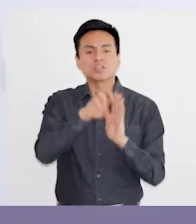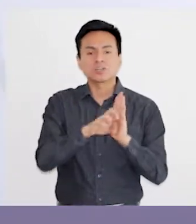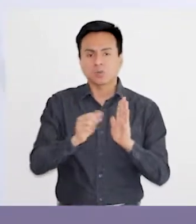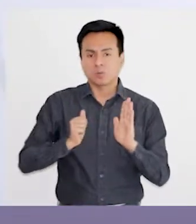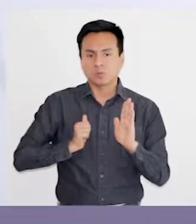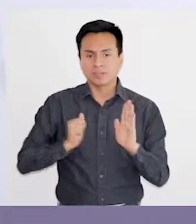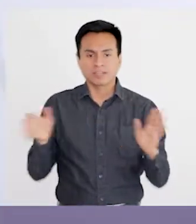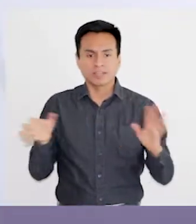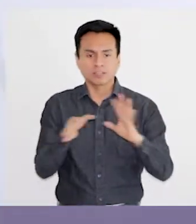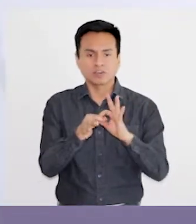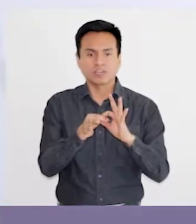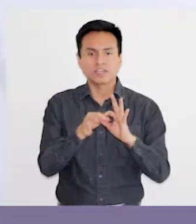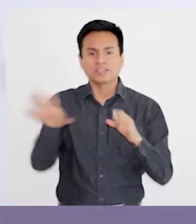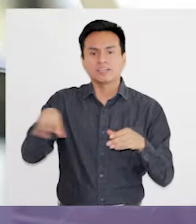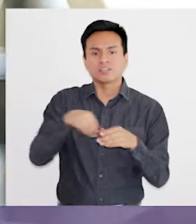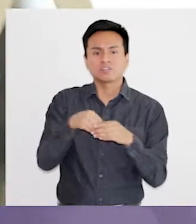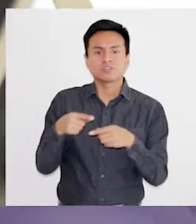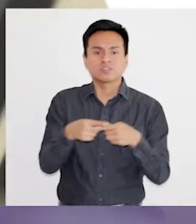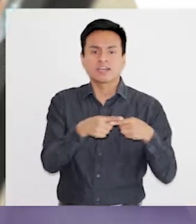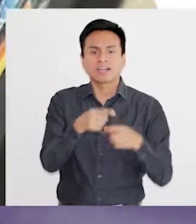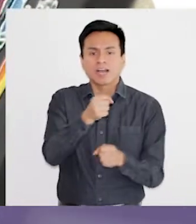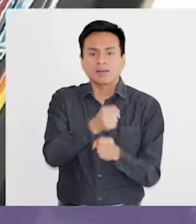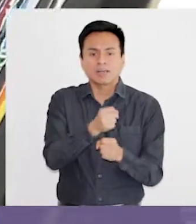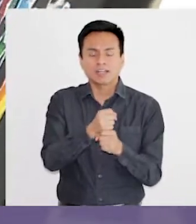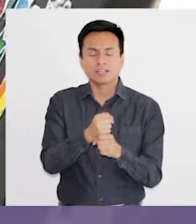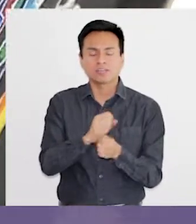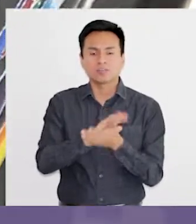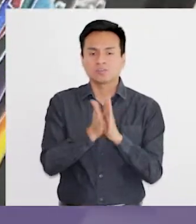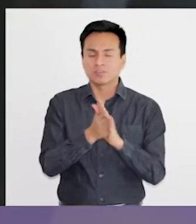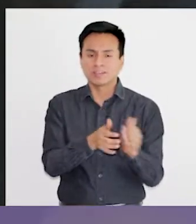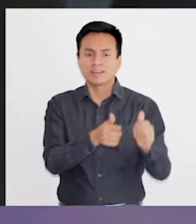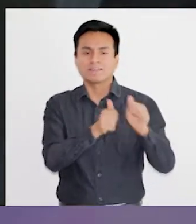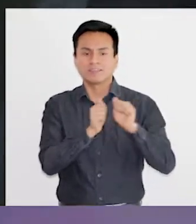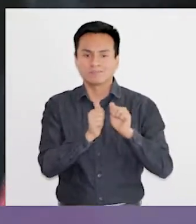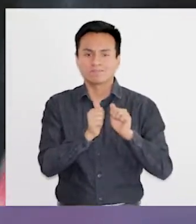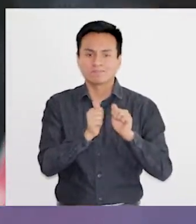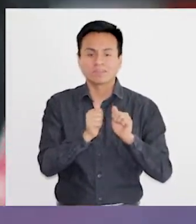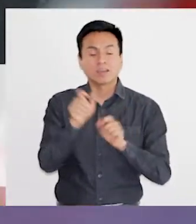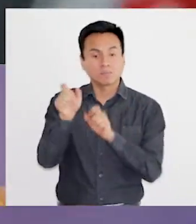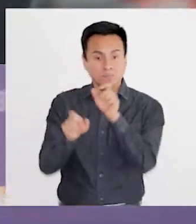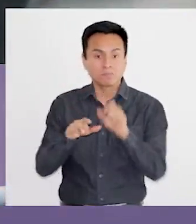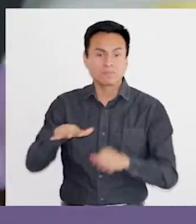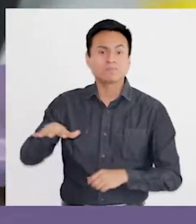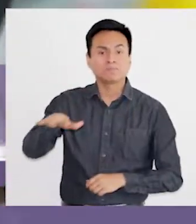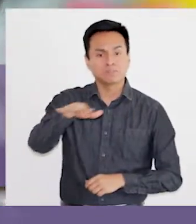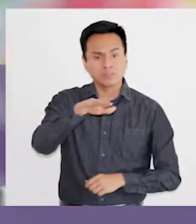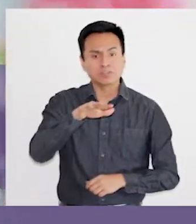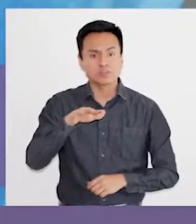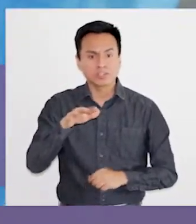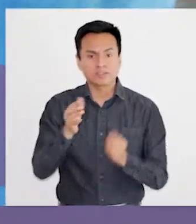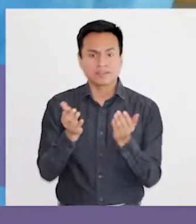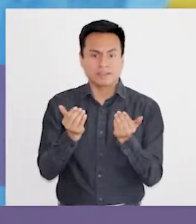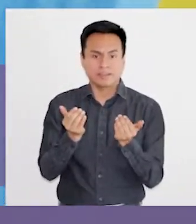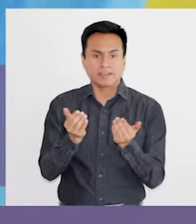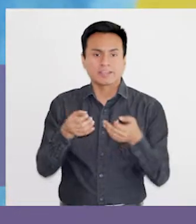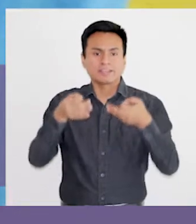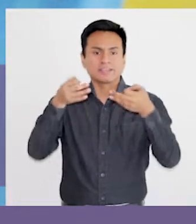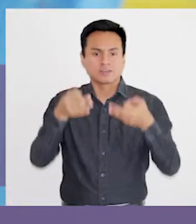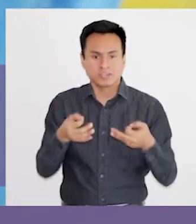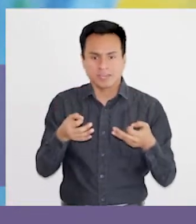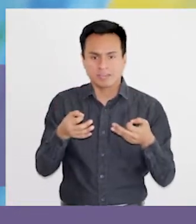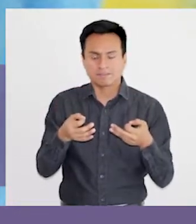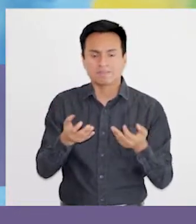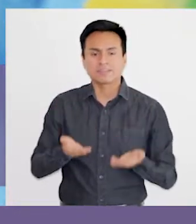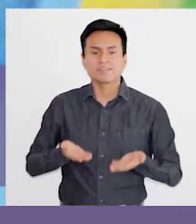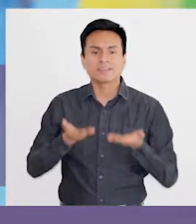proyecto que tiene relación con la inserción social y laboral. Todos los días es un desafío porque son personas que requieren